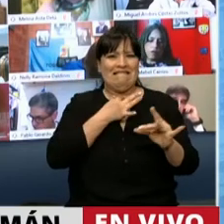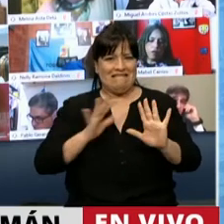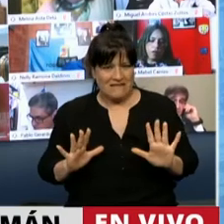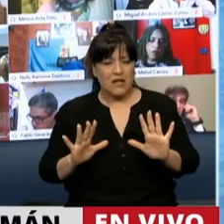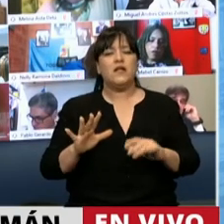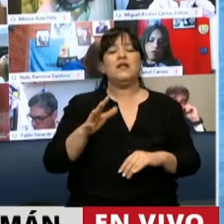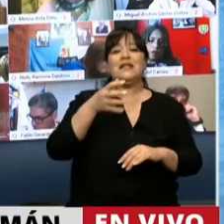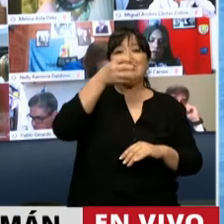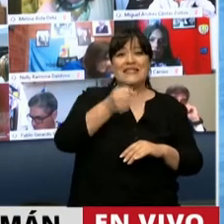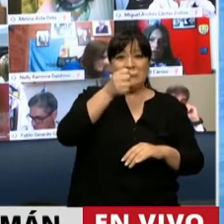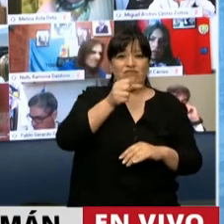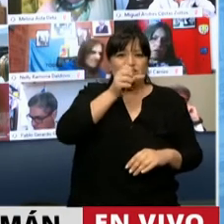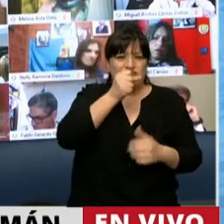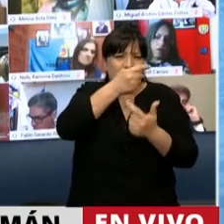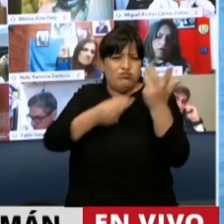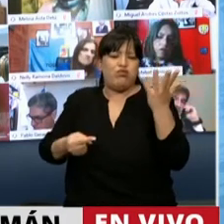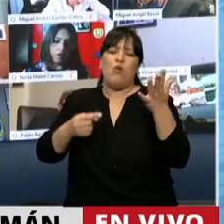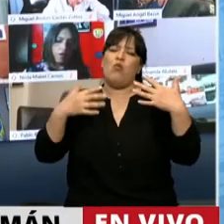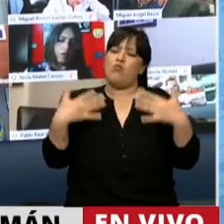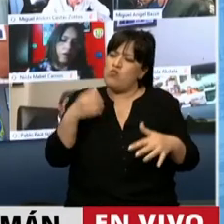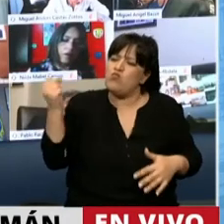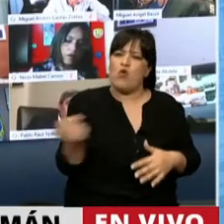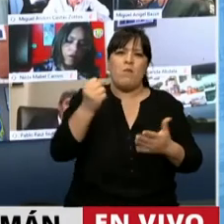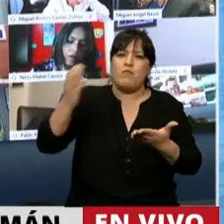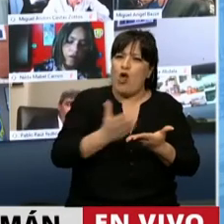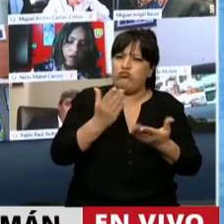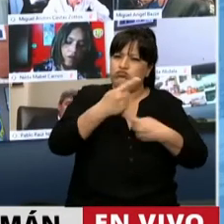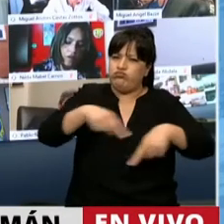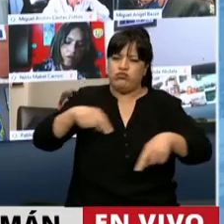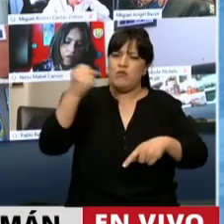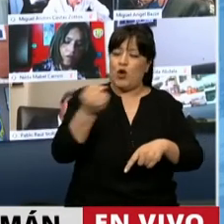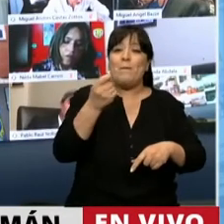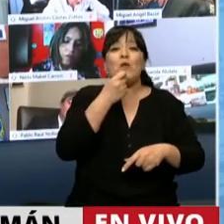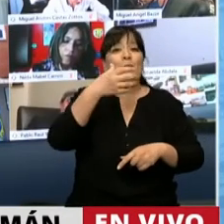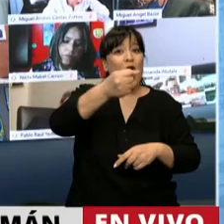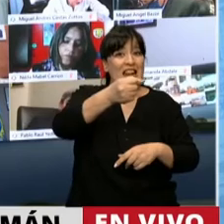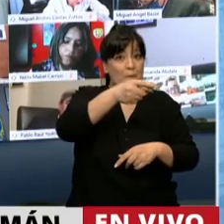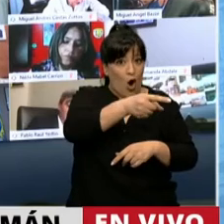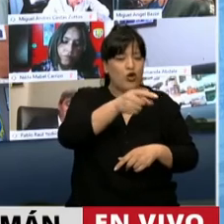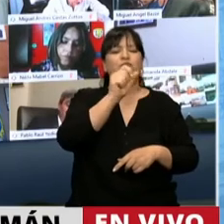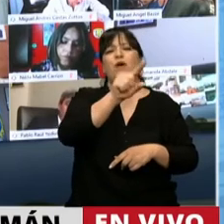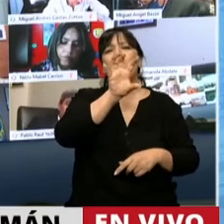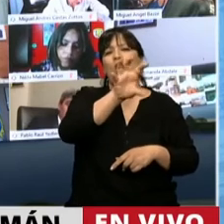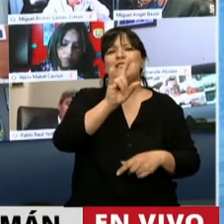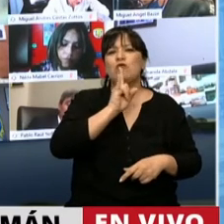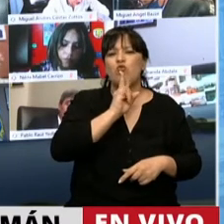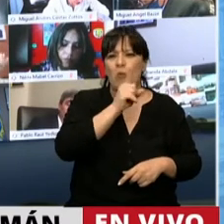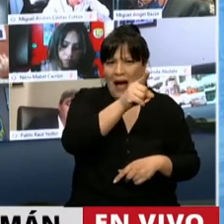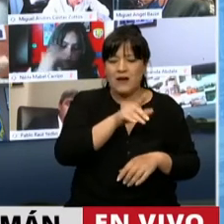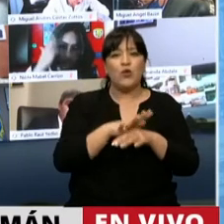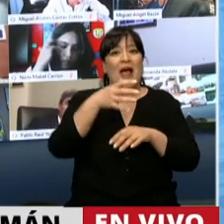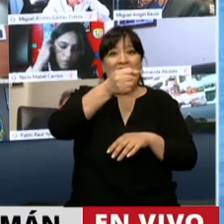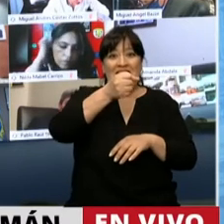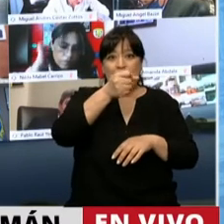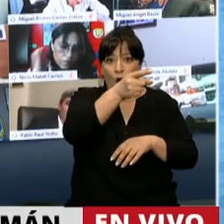representan una economía muy, muy importante en nuestro país. En el caso del limón, para la provincia de Tucumán, es